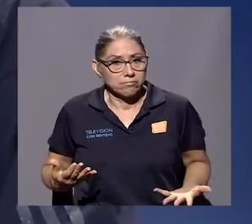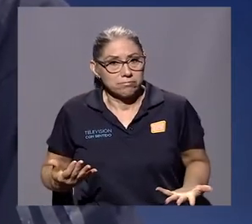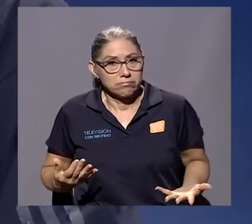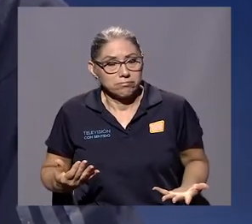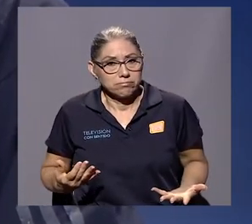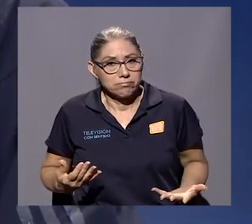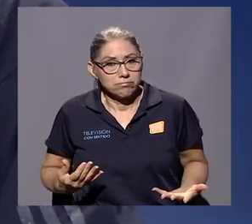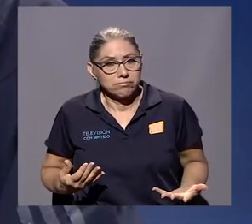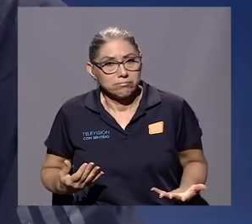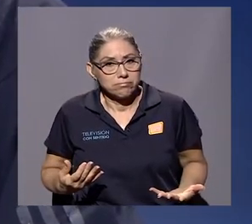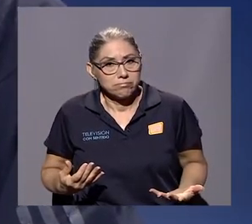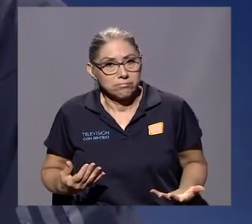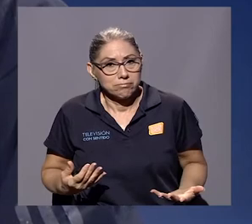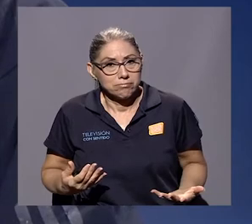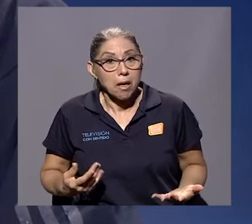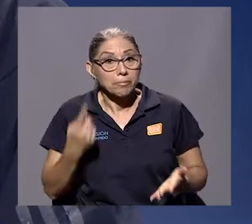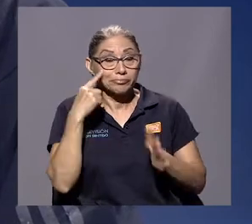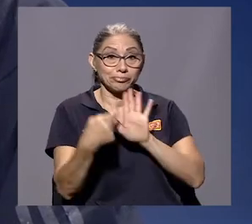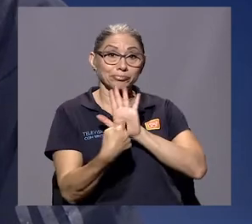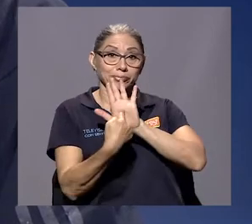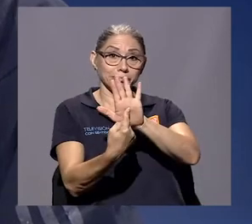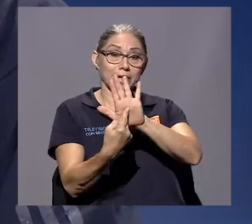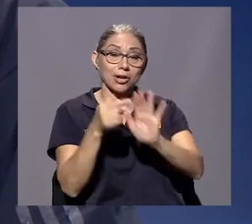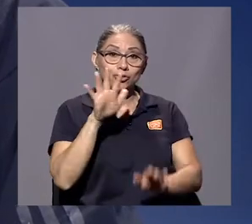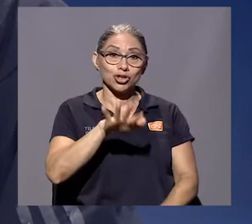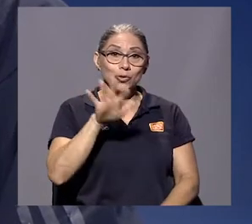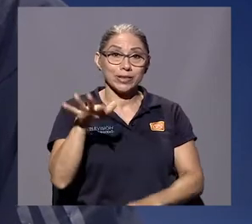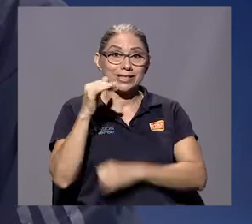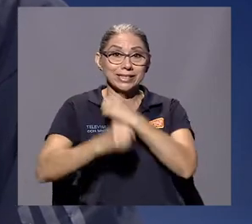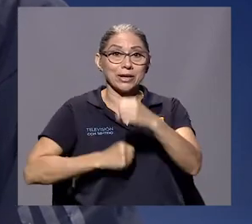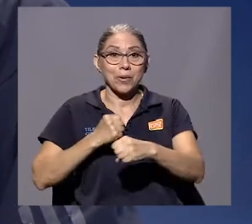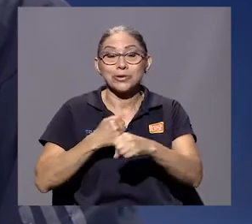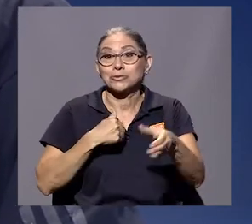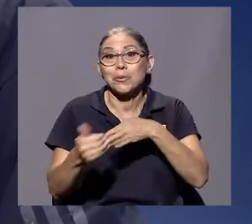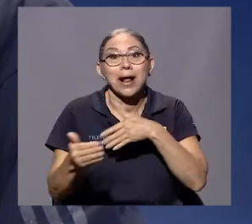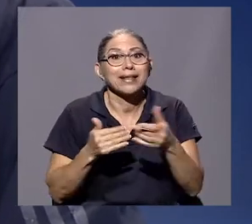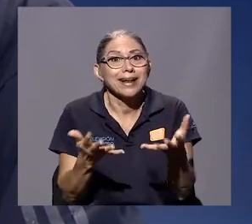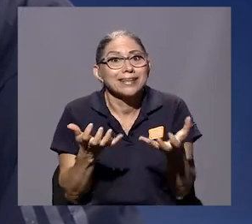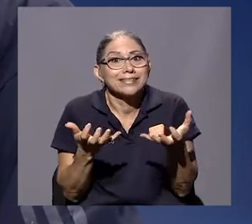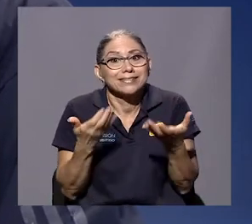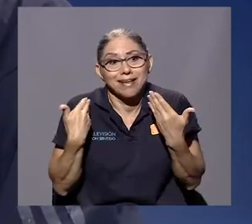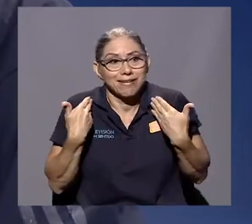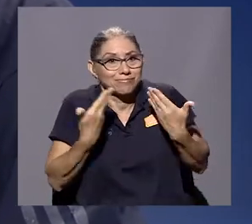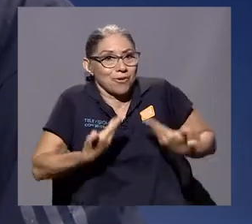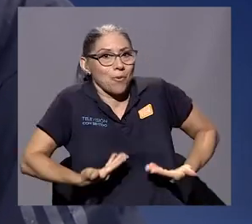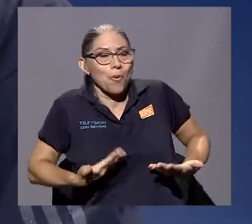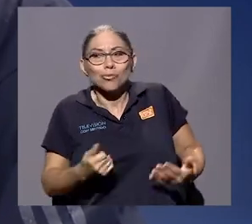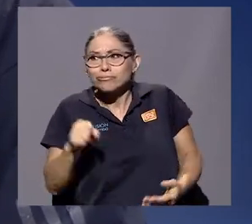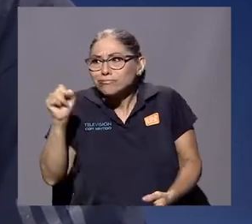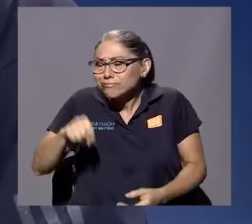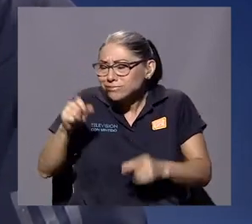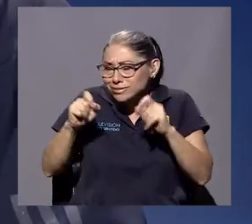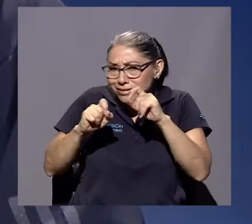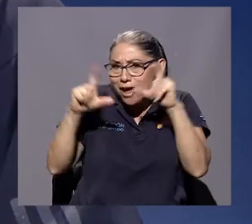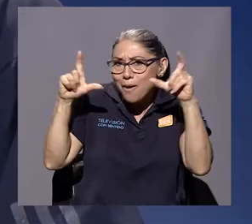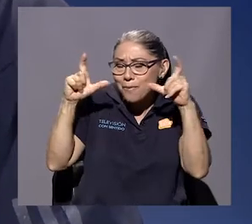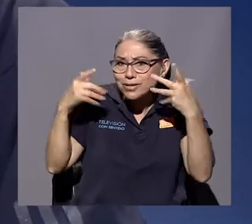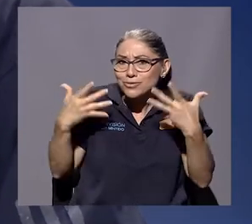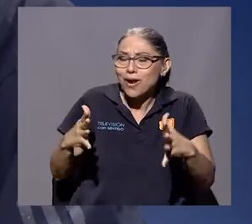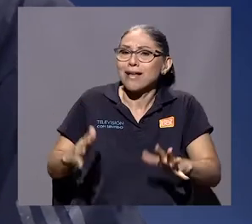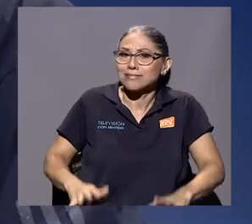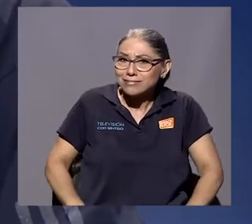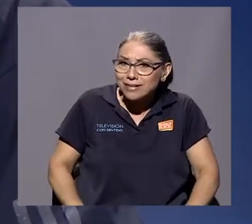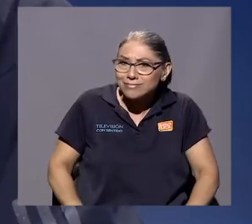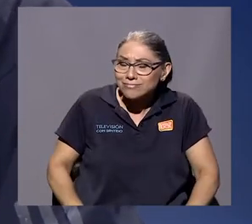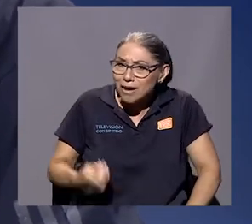y entonces... Aquí está a los 55 años, ya decías, cualquiera estar a los 55 años. Era una cosa impresionante, era